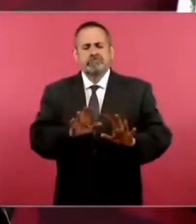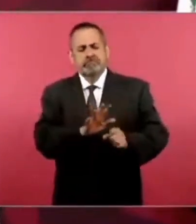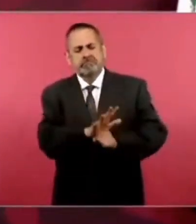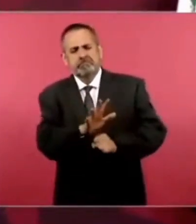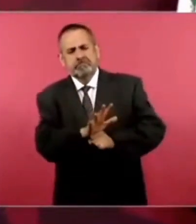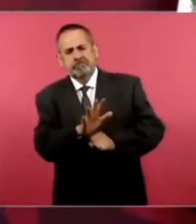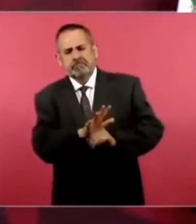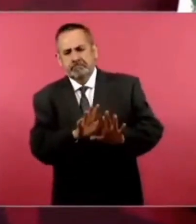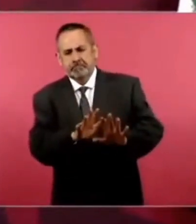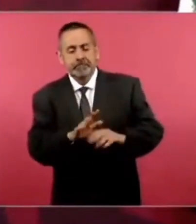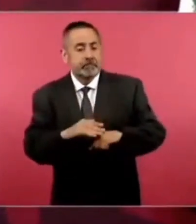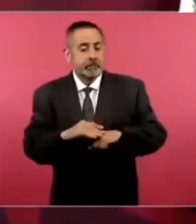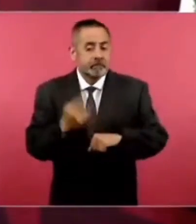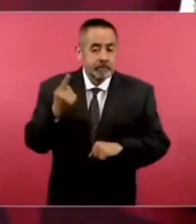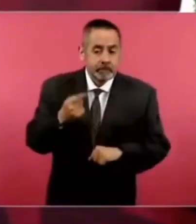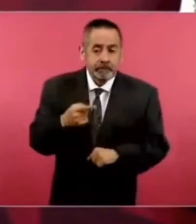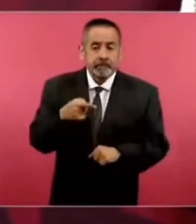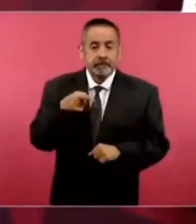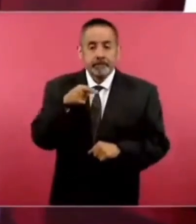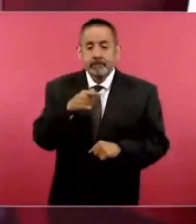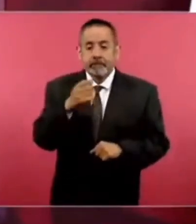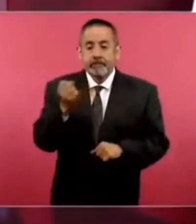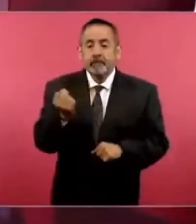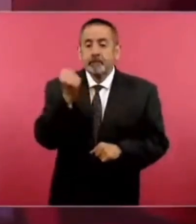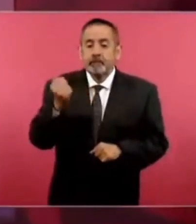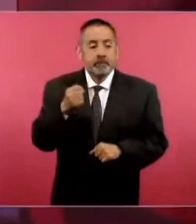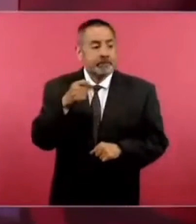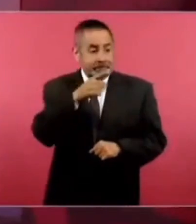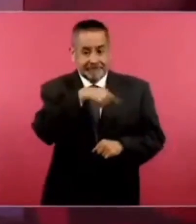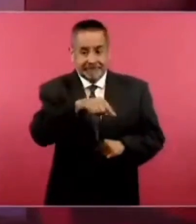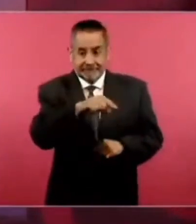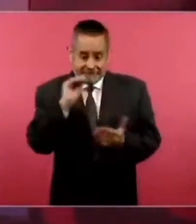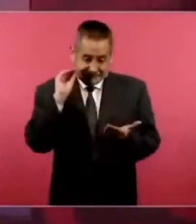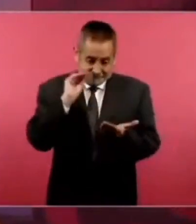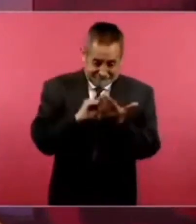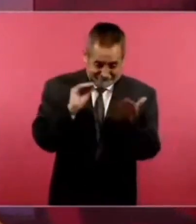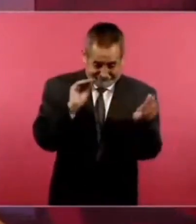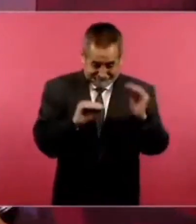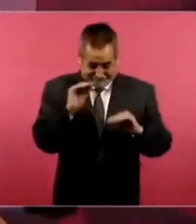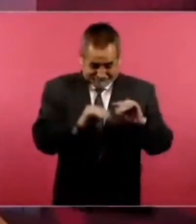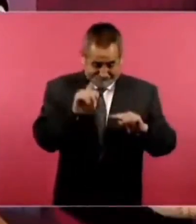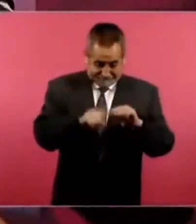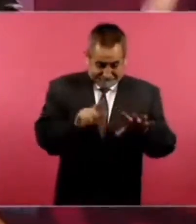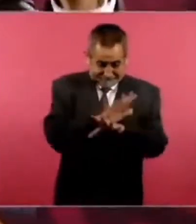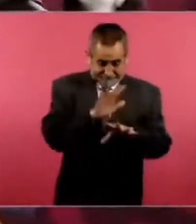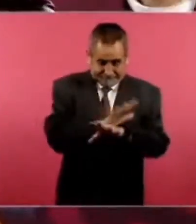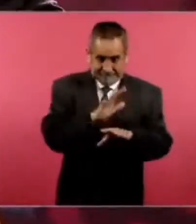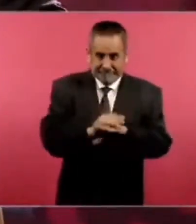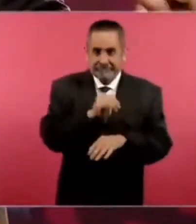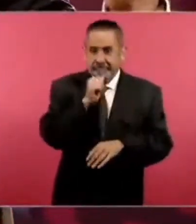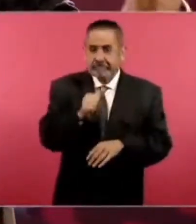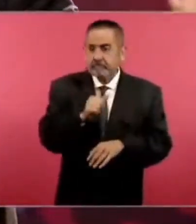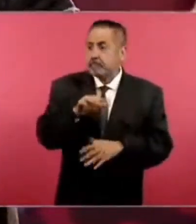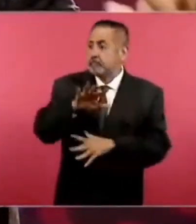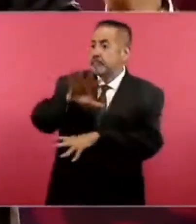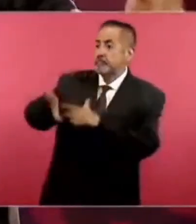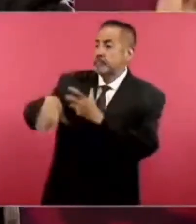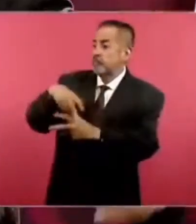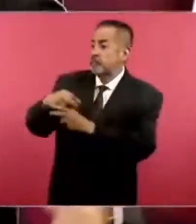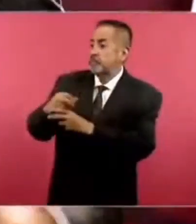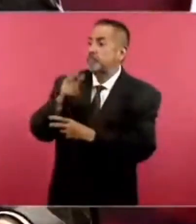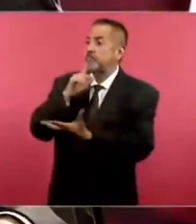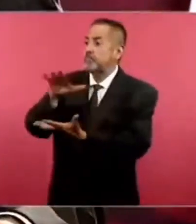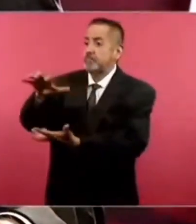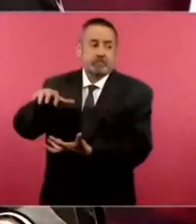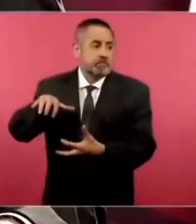la suerte de que no les dio tiempo de entregar todo el potencial petrolero de